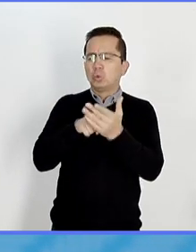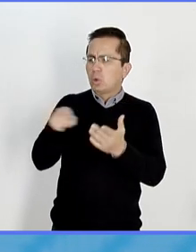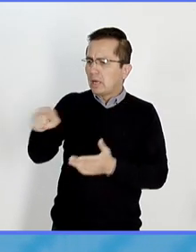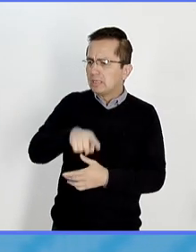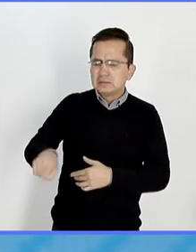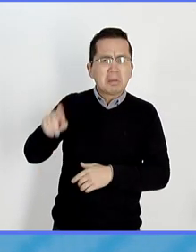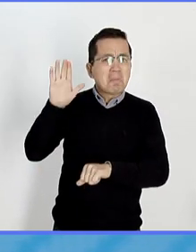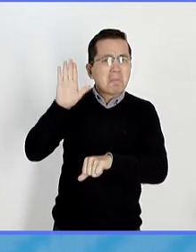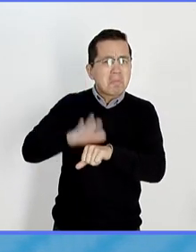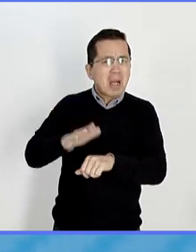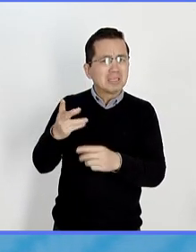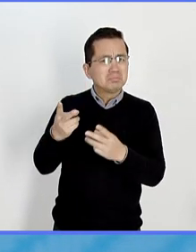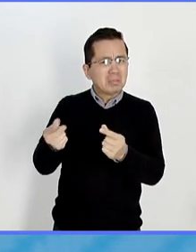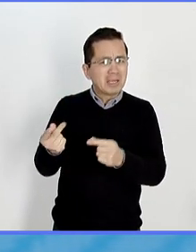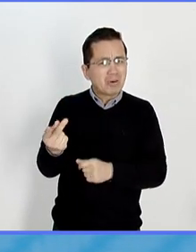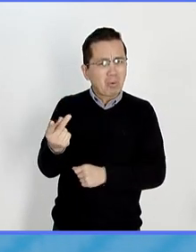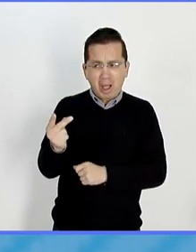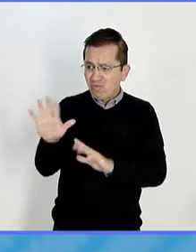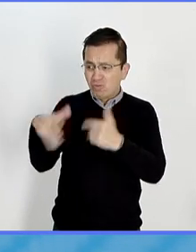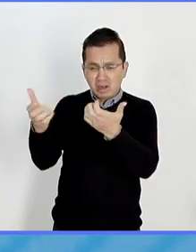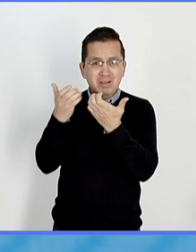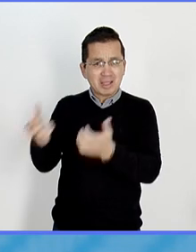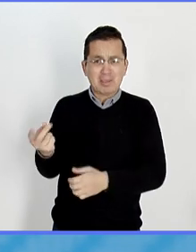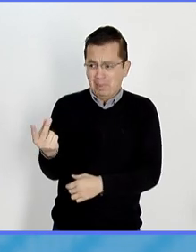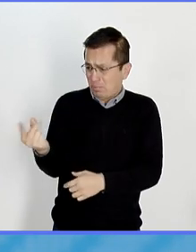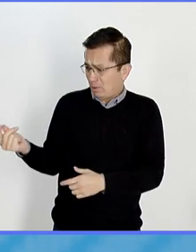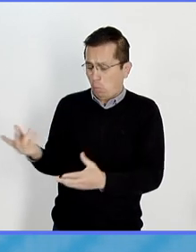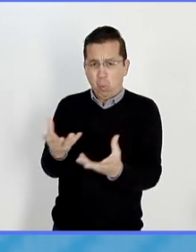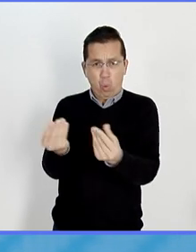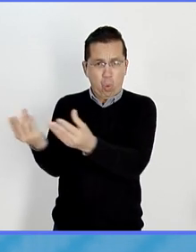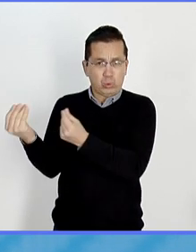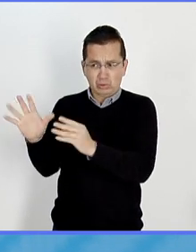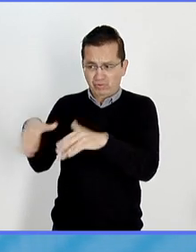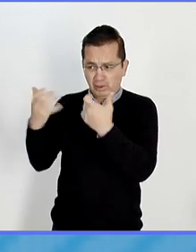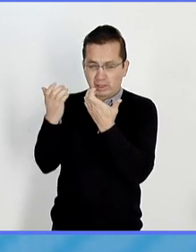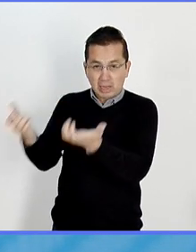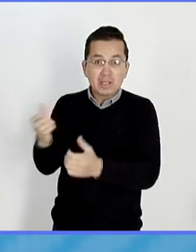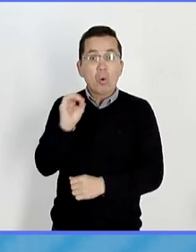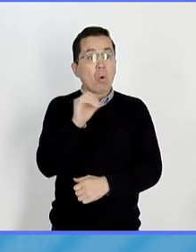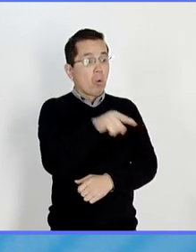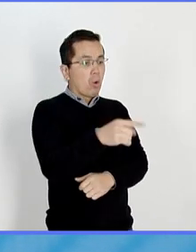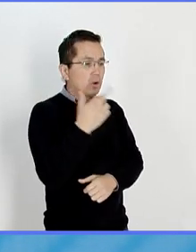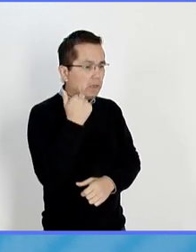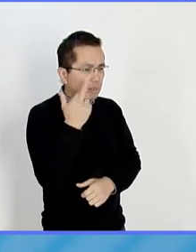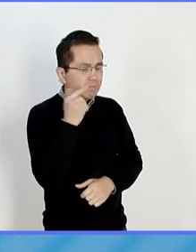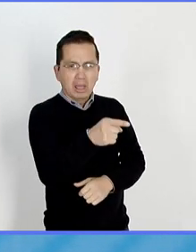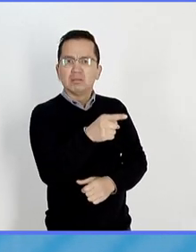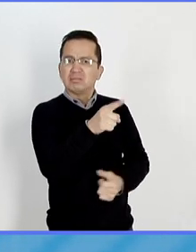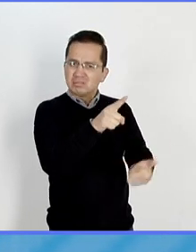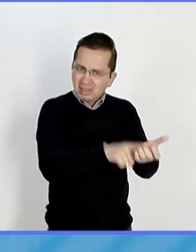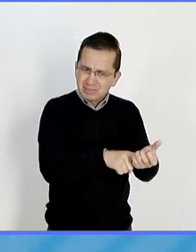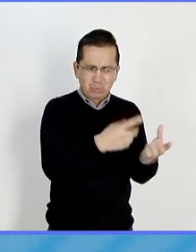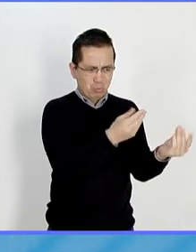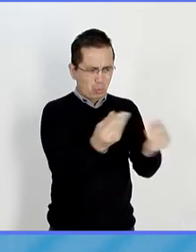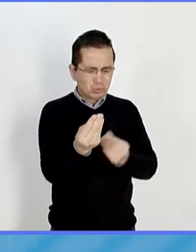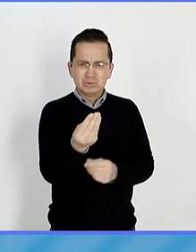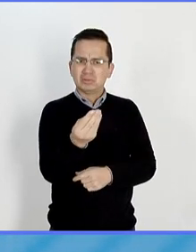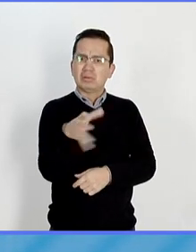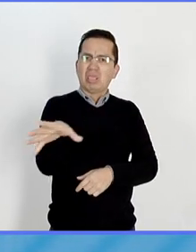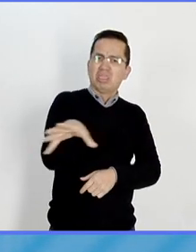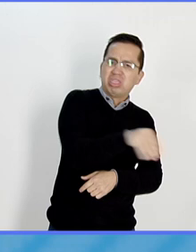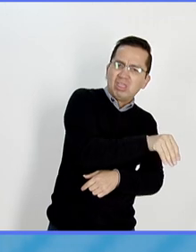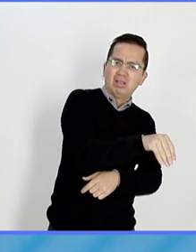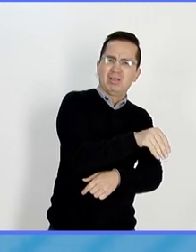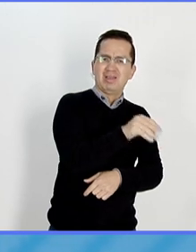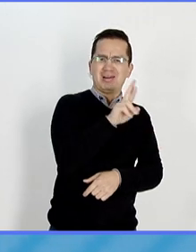crecimiento exponencial de roedores infectados, que puede ser lo que estén ahora causando este